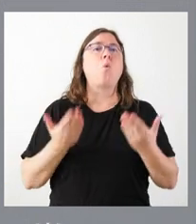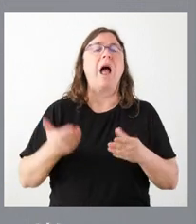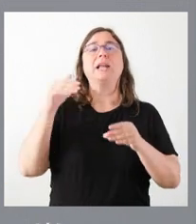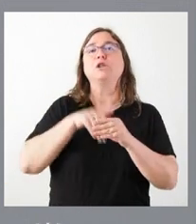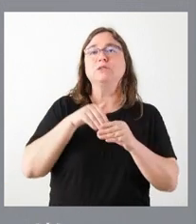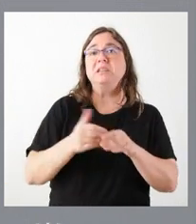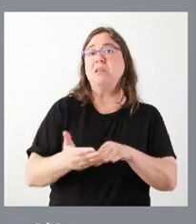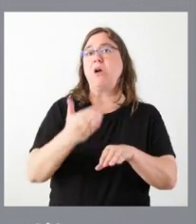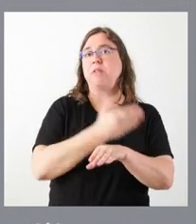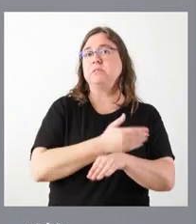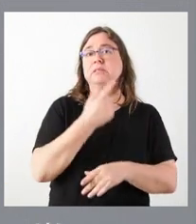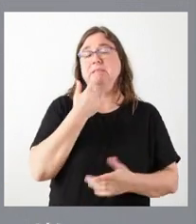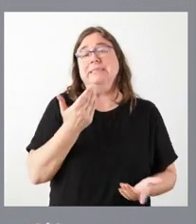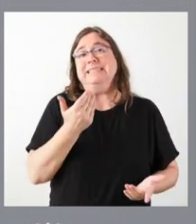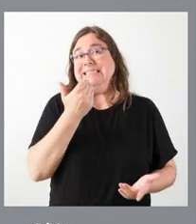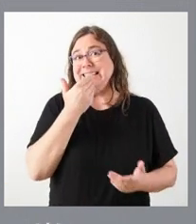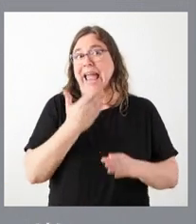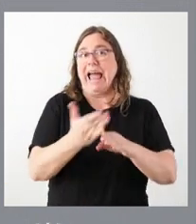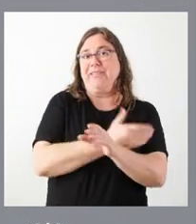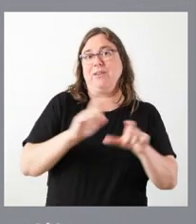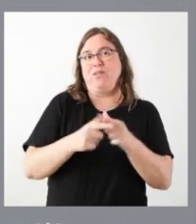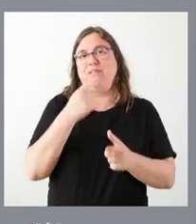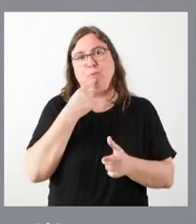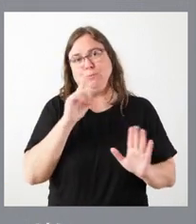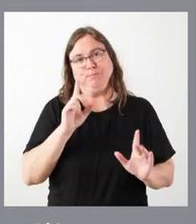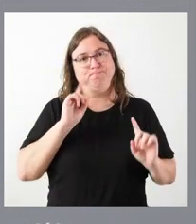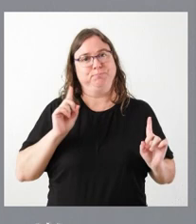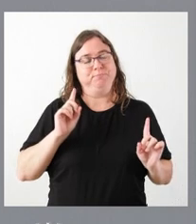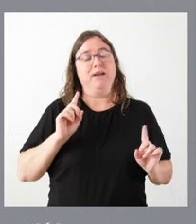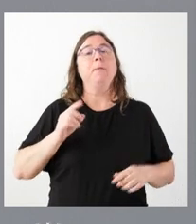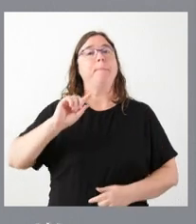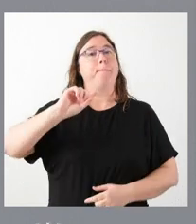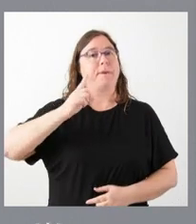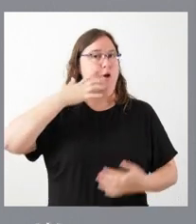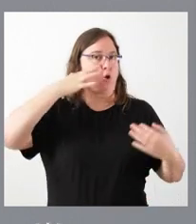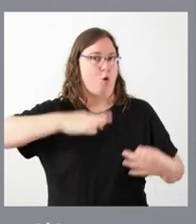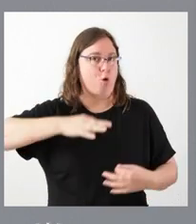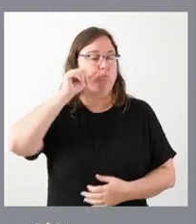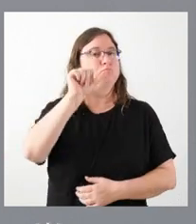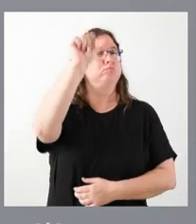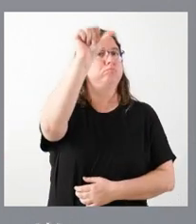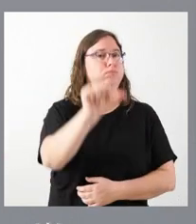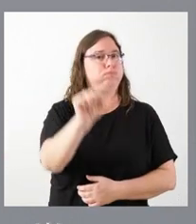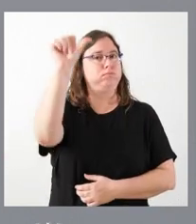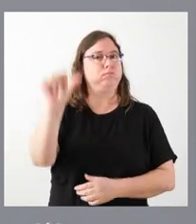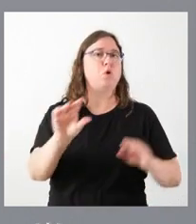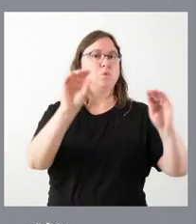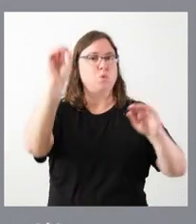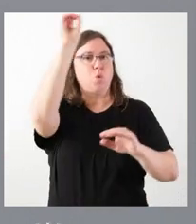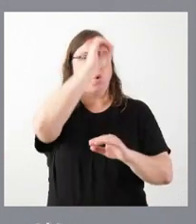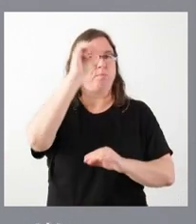del acuerdo, pues sería precipitado. Yo creo que lo razonable es escuchar la posición de las organizaciones agrarias,